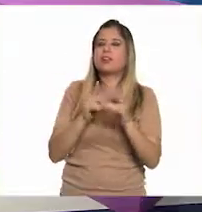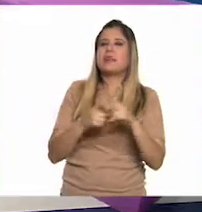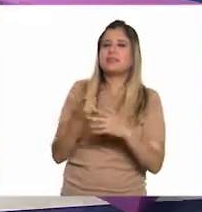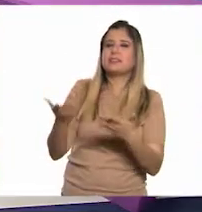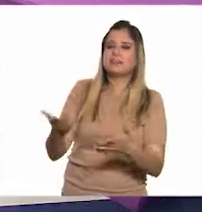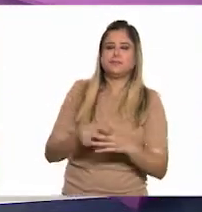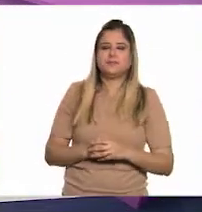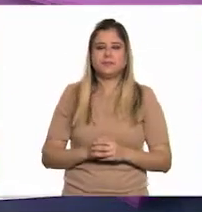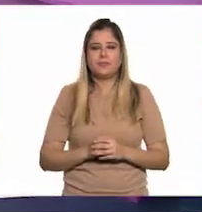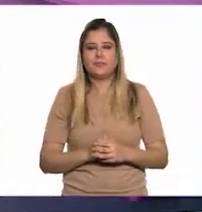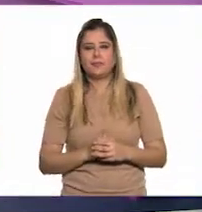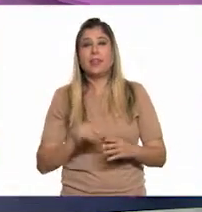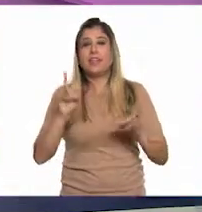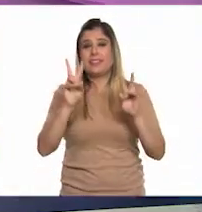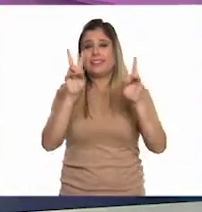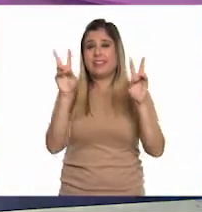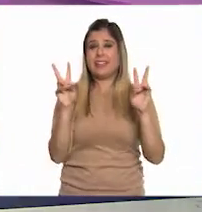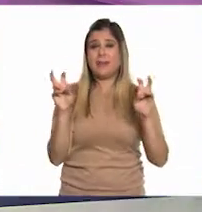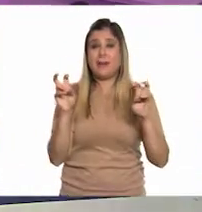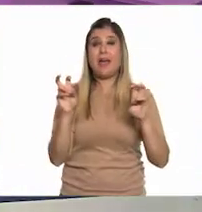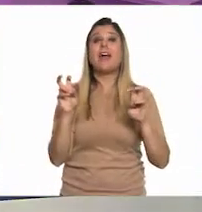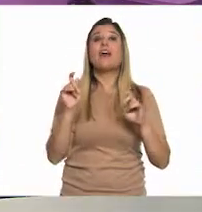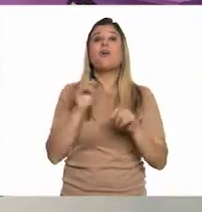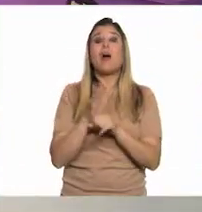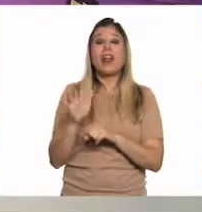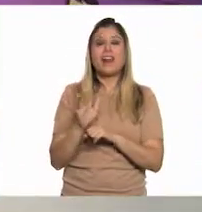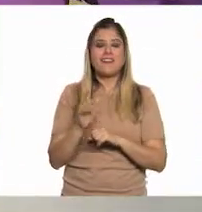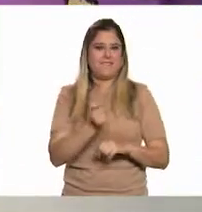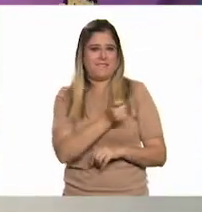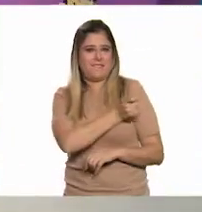Vamos a... Nuestro tema es vacunas.